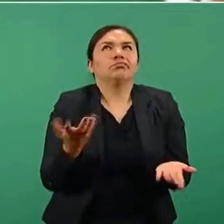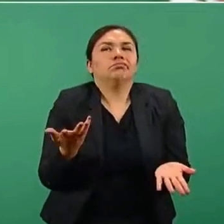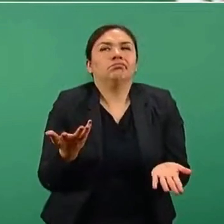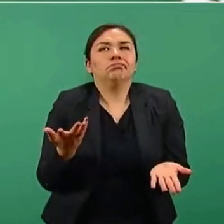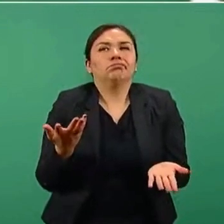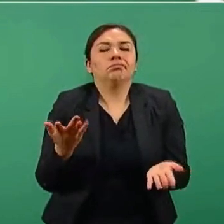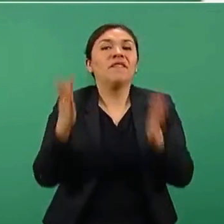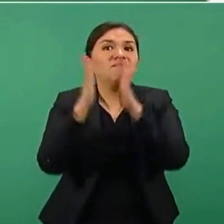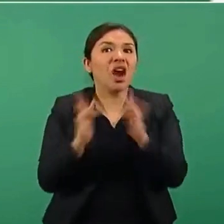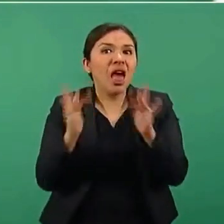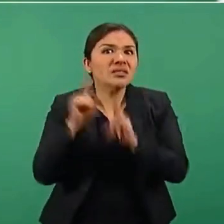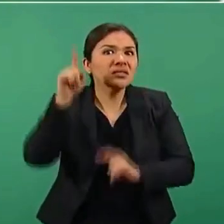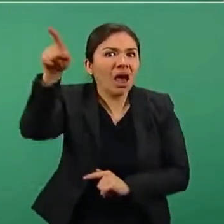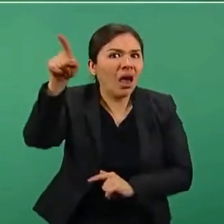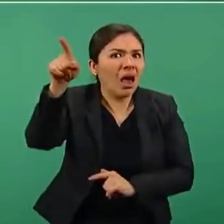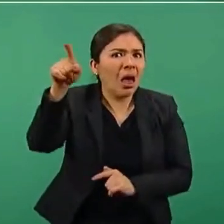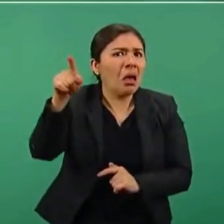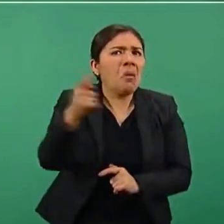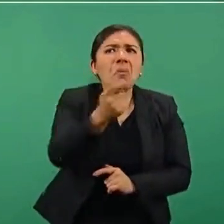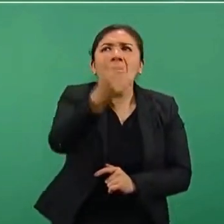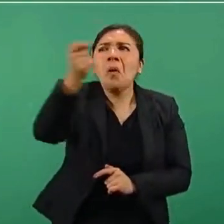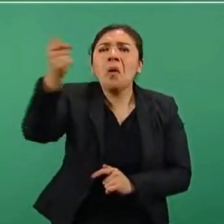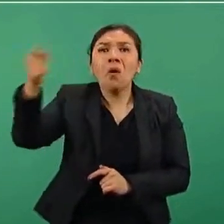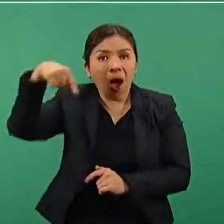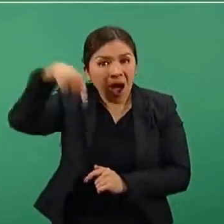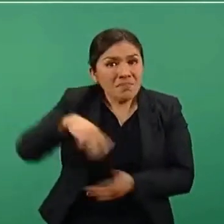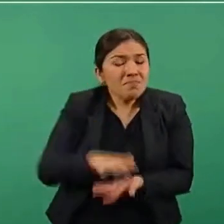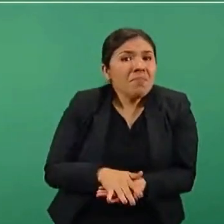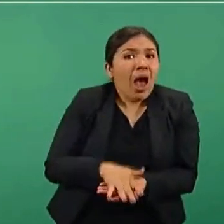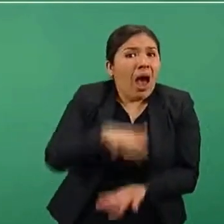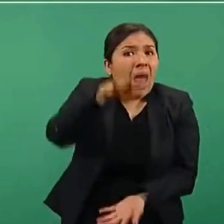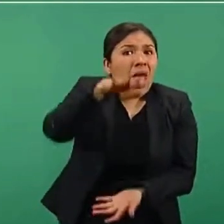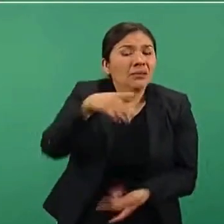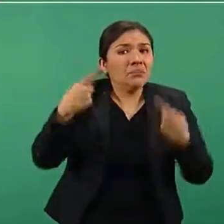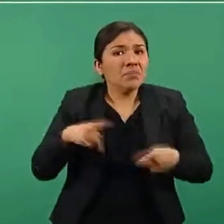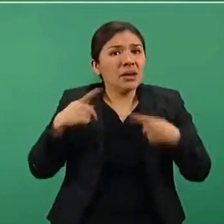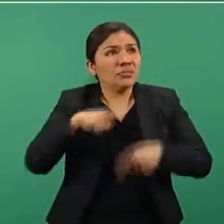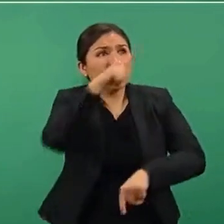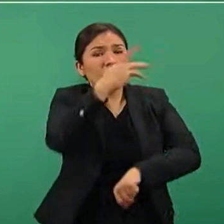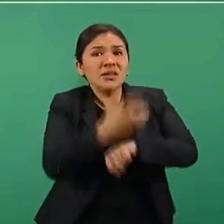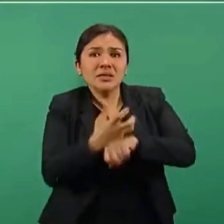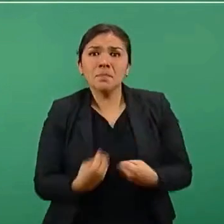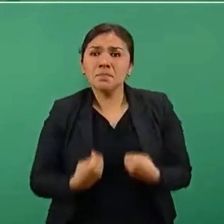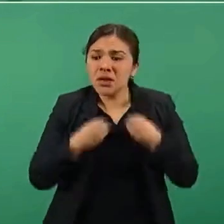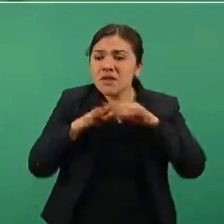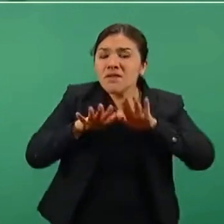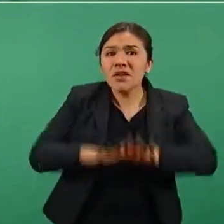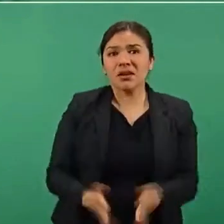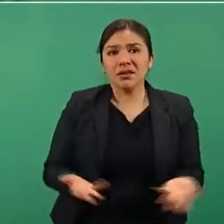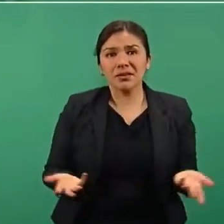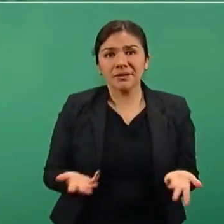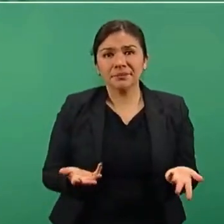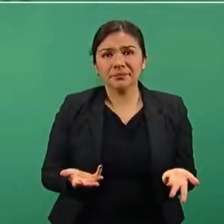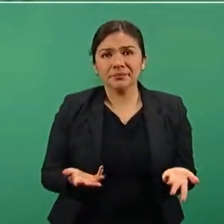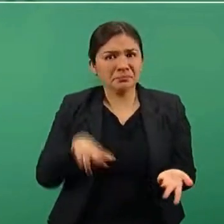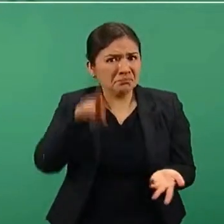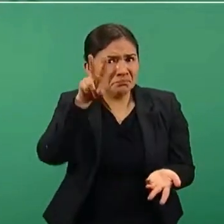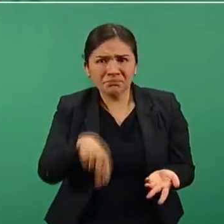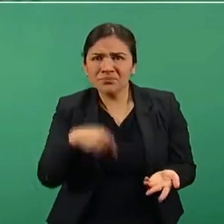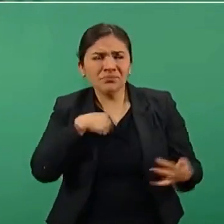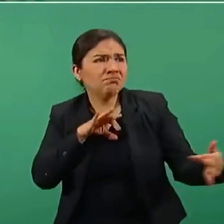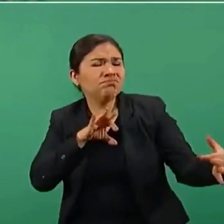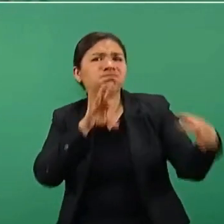Francia. Entonces, estamos muy